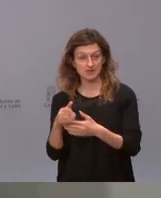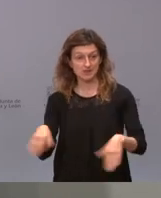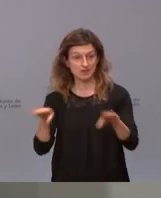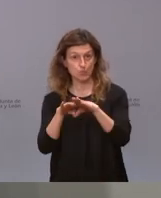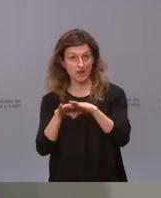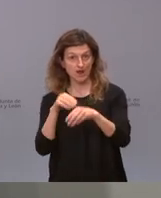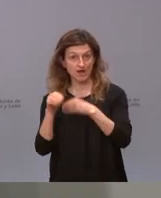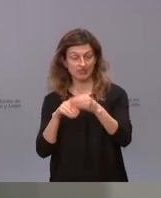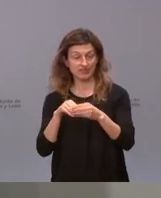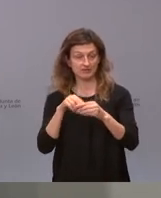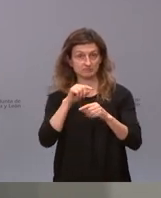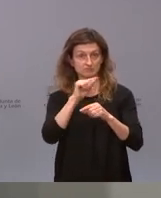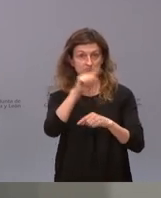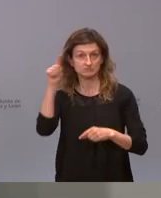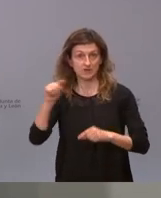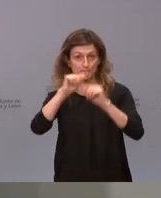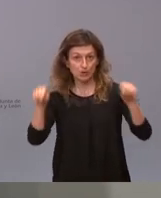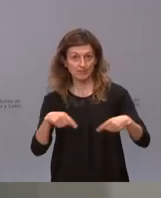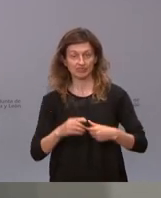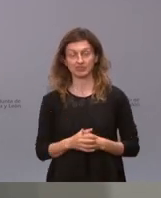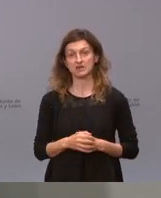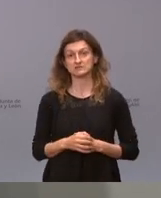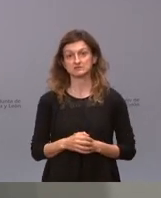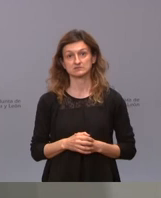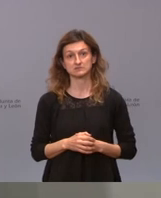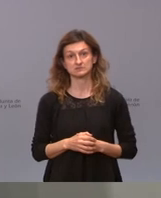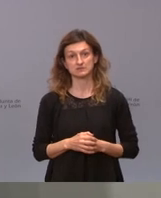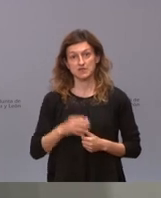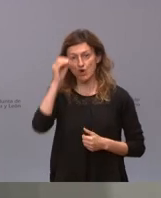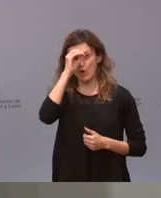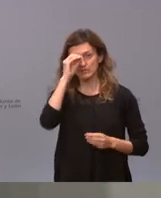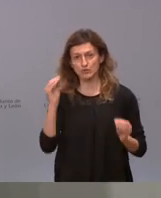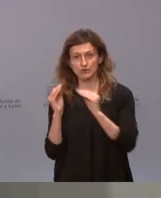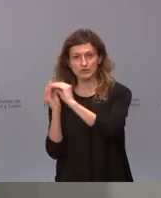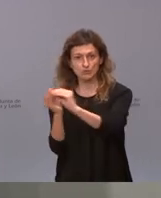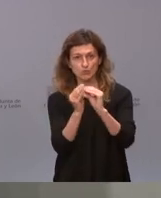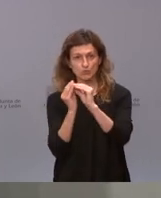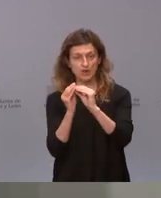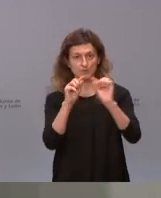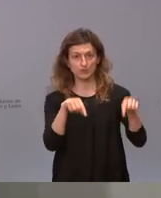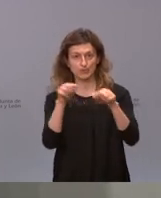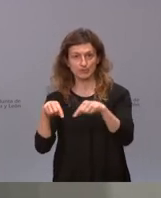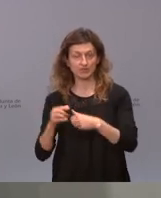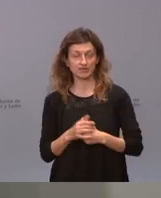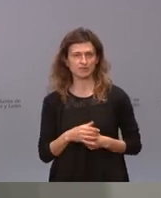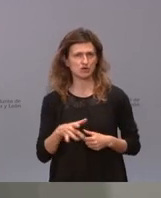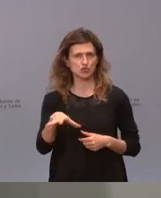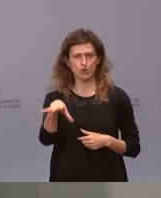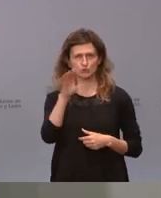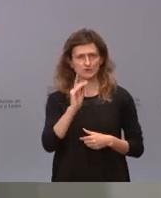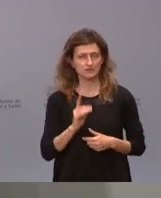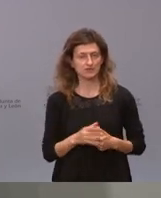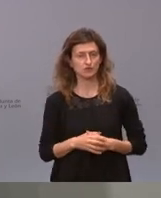en todas las provincias y nuestra postura será la misma en todas las provincias pero lo que no acabo de entender